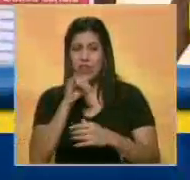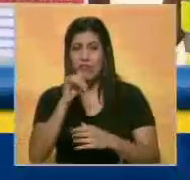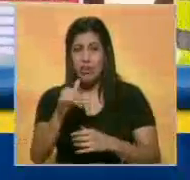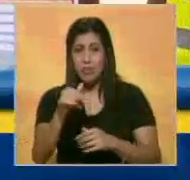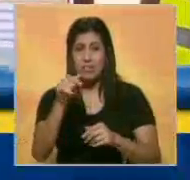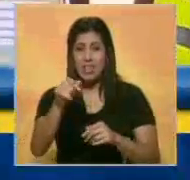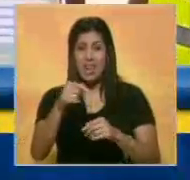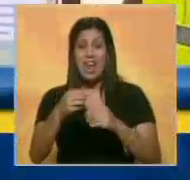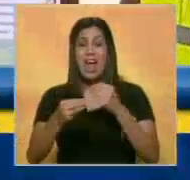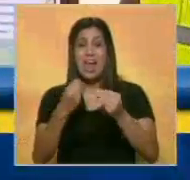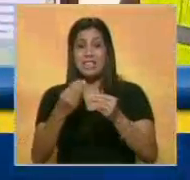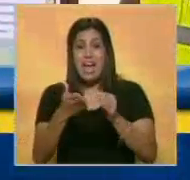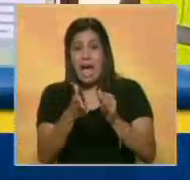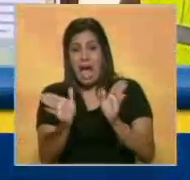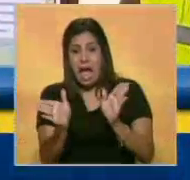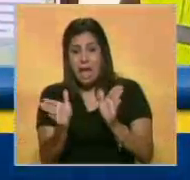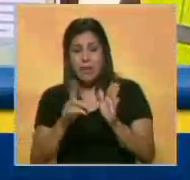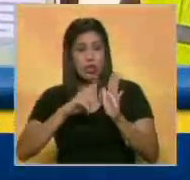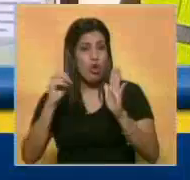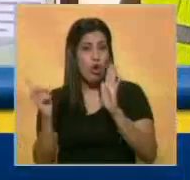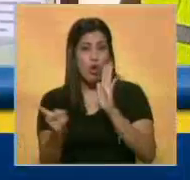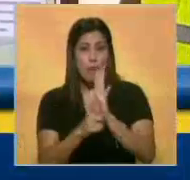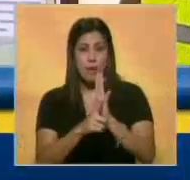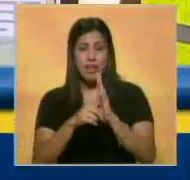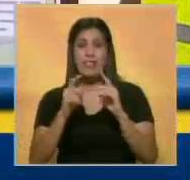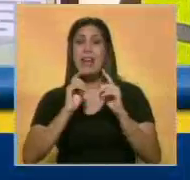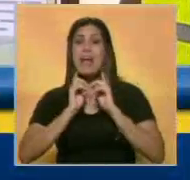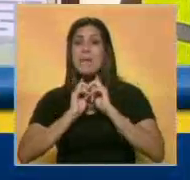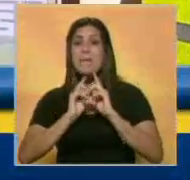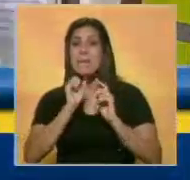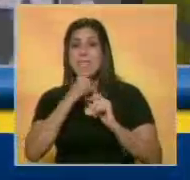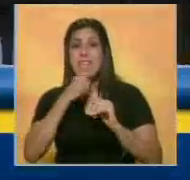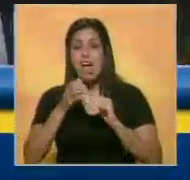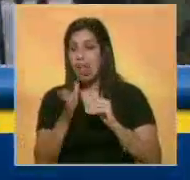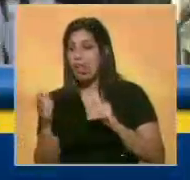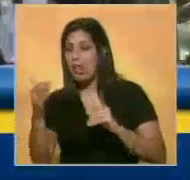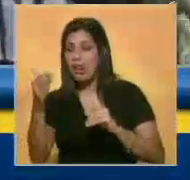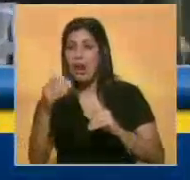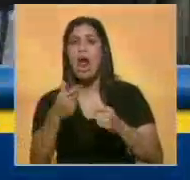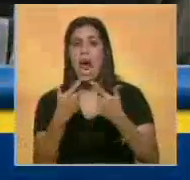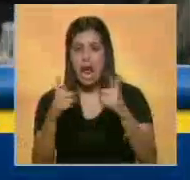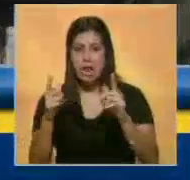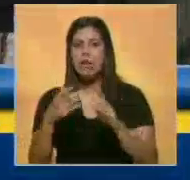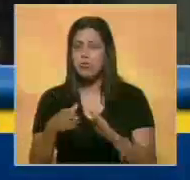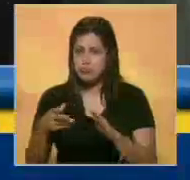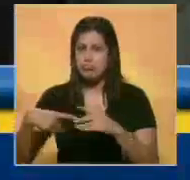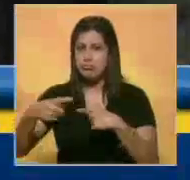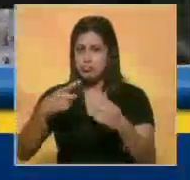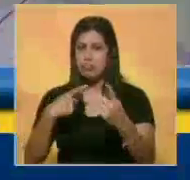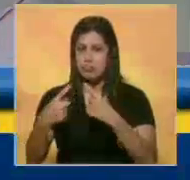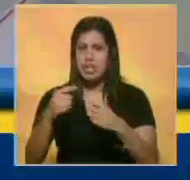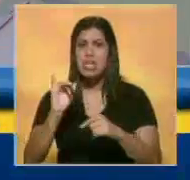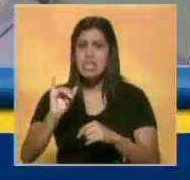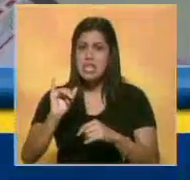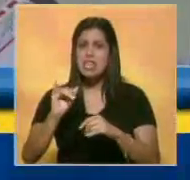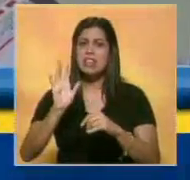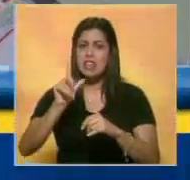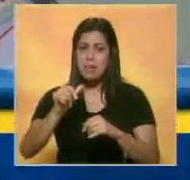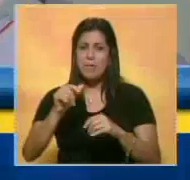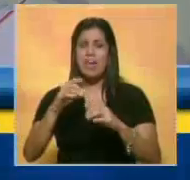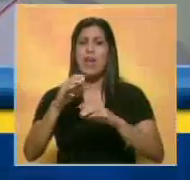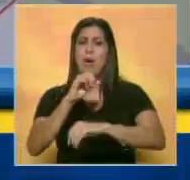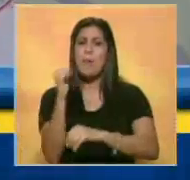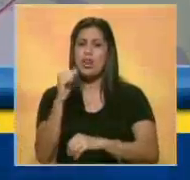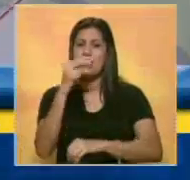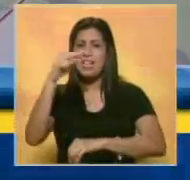informó que va a estar habilitada completamente la carretera vieja Caracas-La Guaira y que va a contar con un amplio dispositivo de la Policía